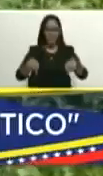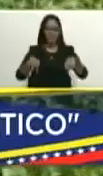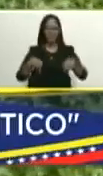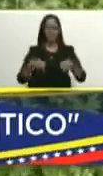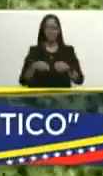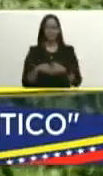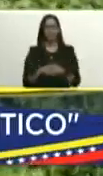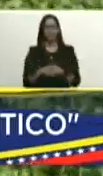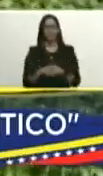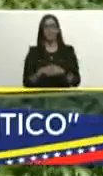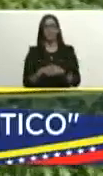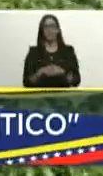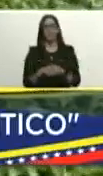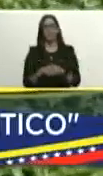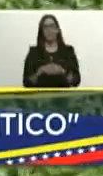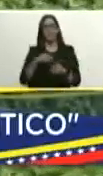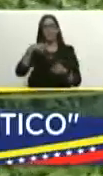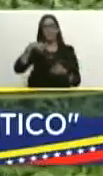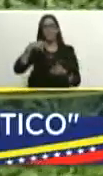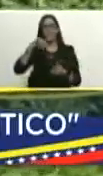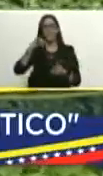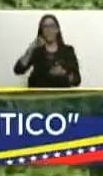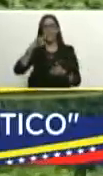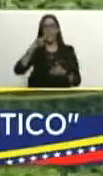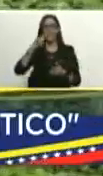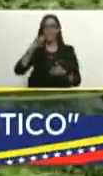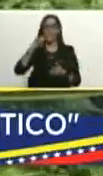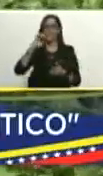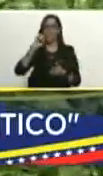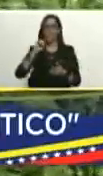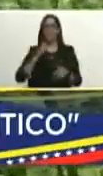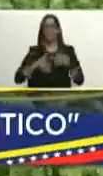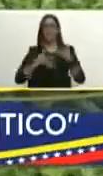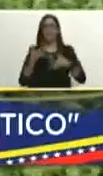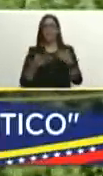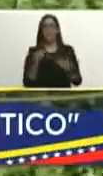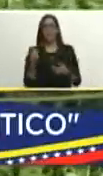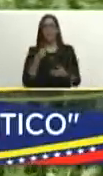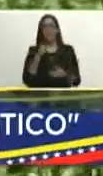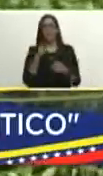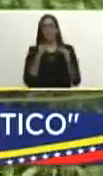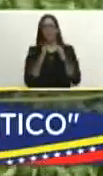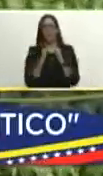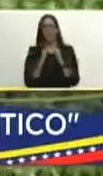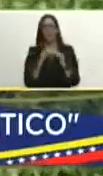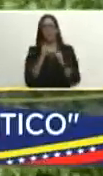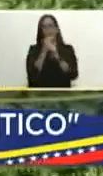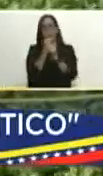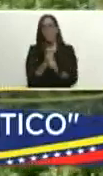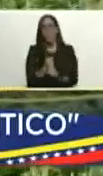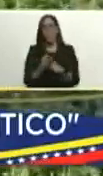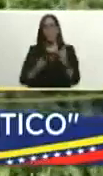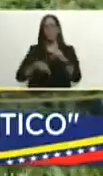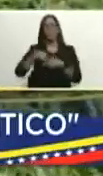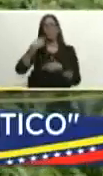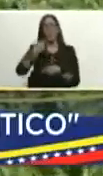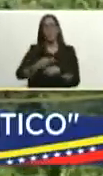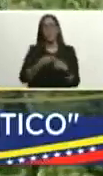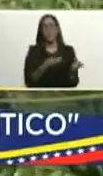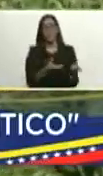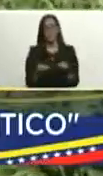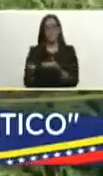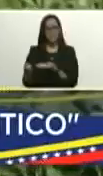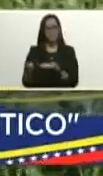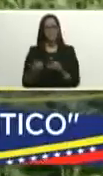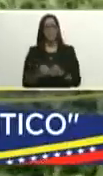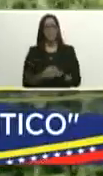en Pirítico, aquí sienta para que se sintiera como en su casa, esperemos que en una próxima ocasión sea bienvenido, puede ser